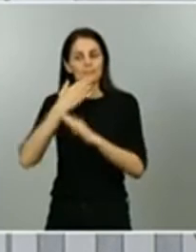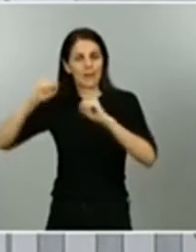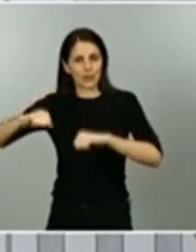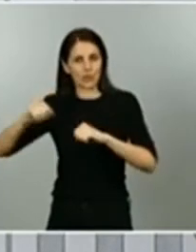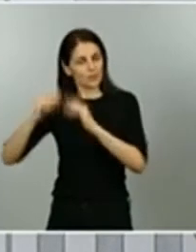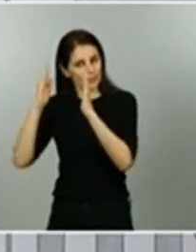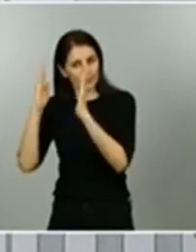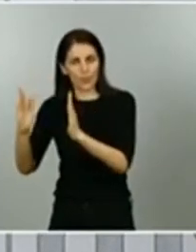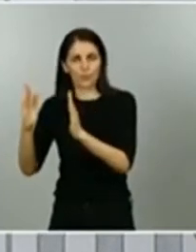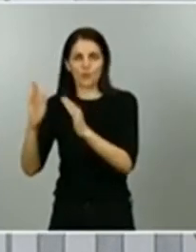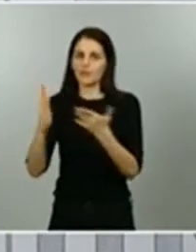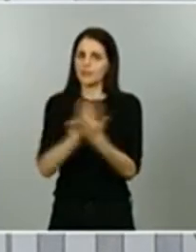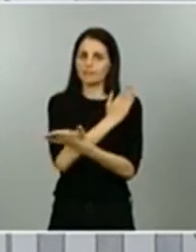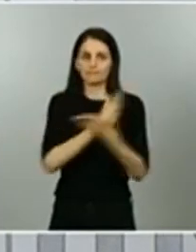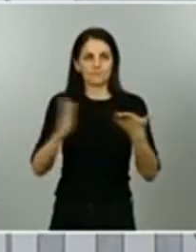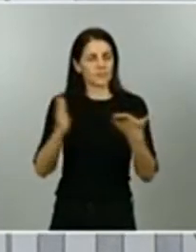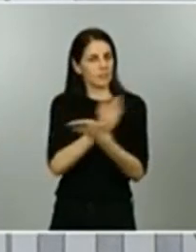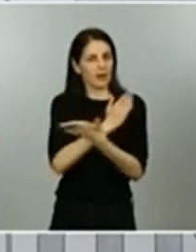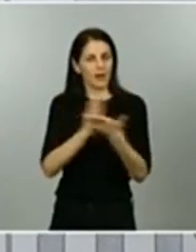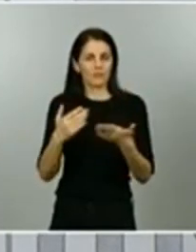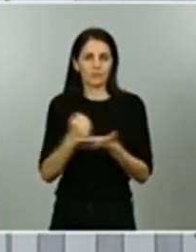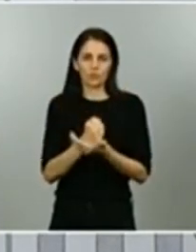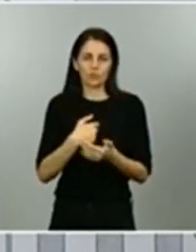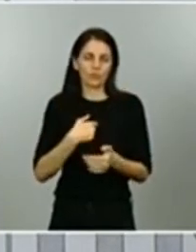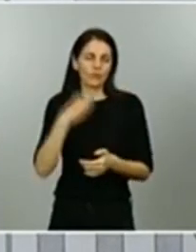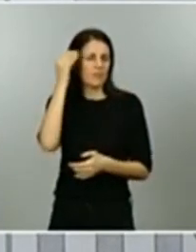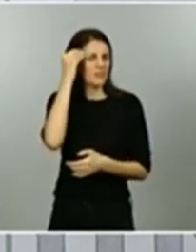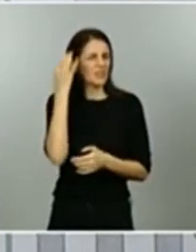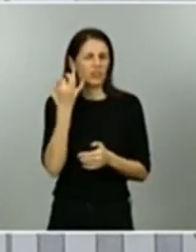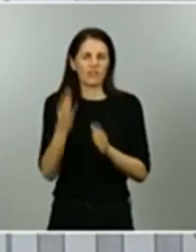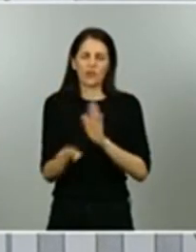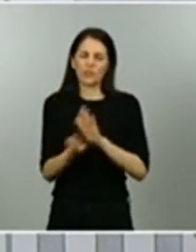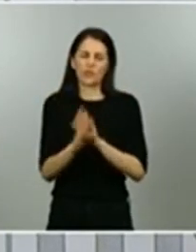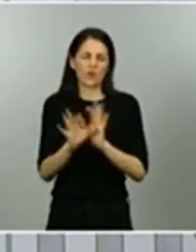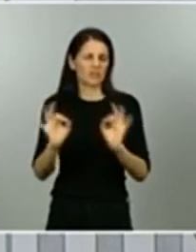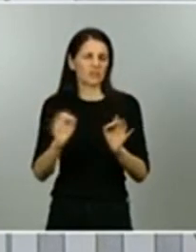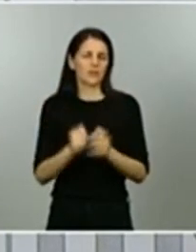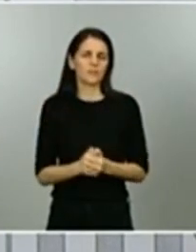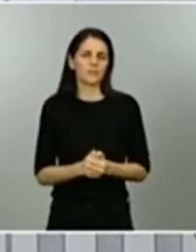coincidencias de estos colectivos en sus actividades permitidas el resto de actividades